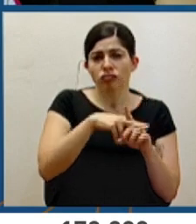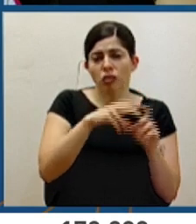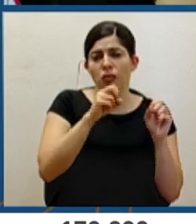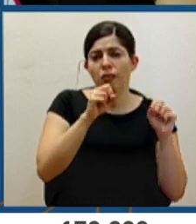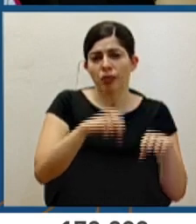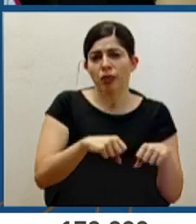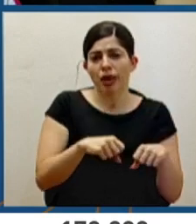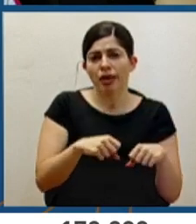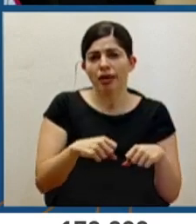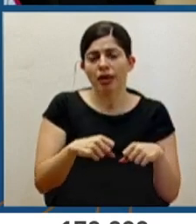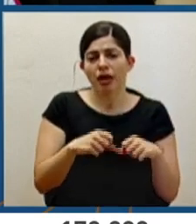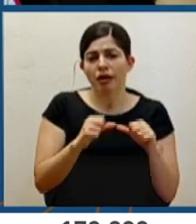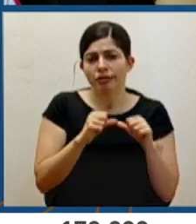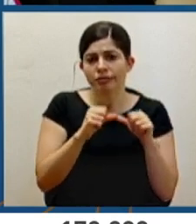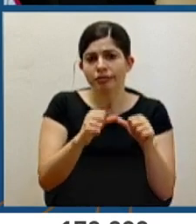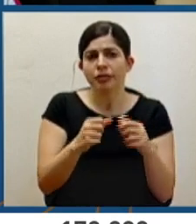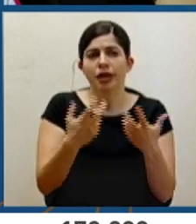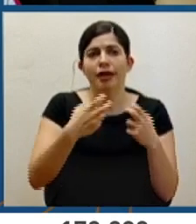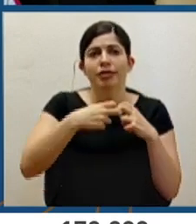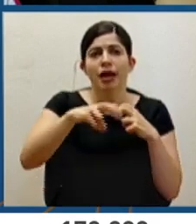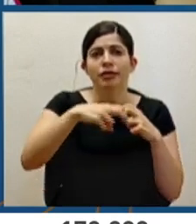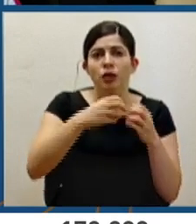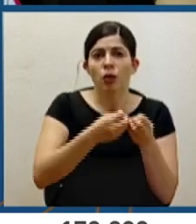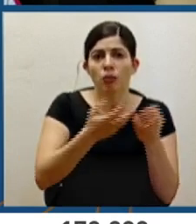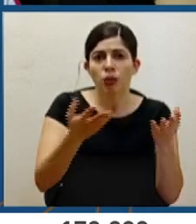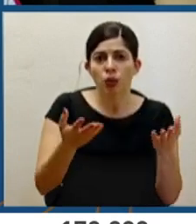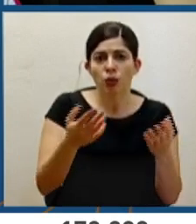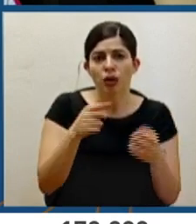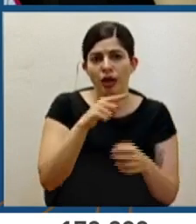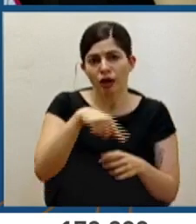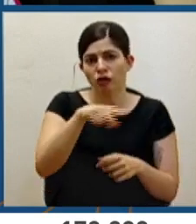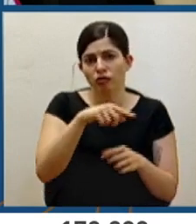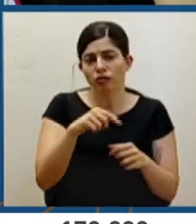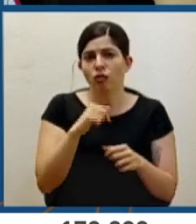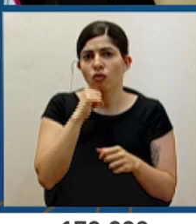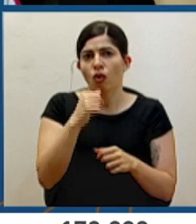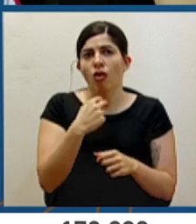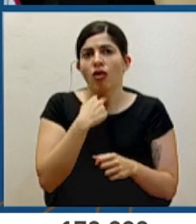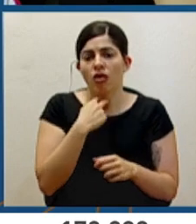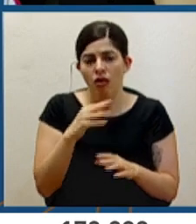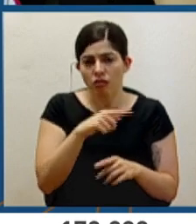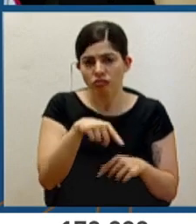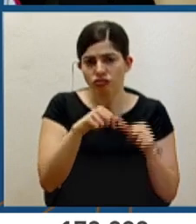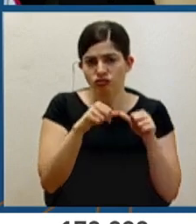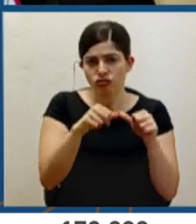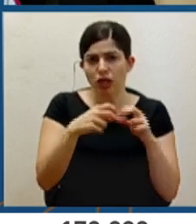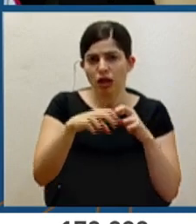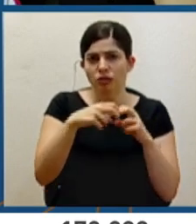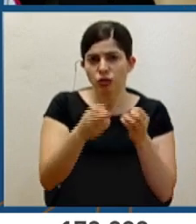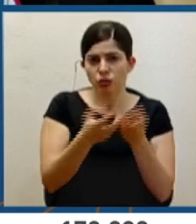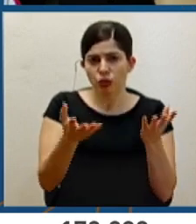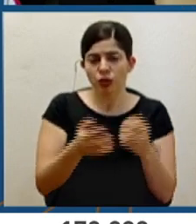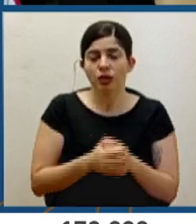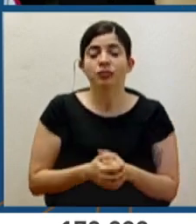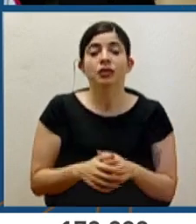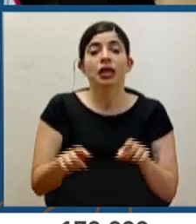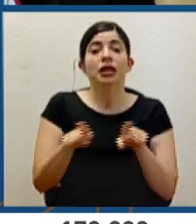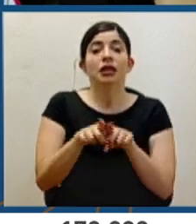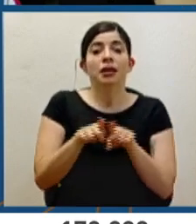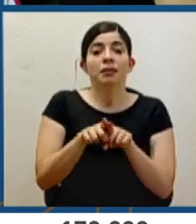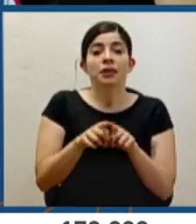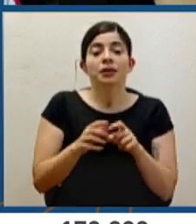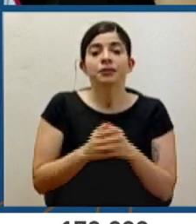que los medios de transporte público no se nos saturen. Asimismo, se mantiene